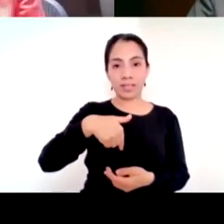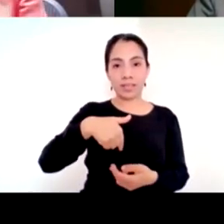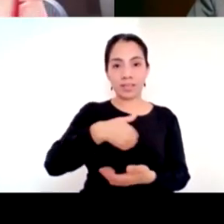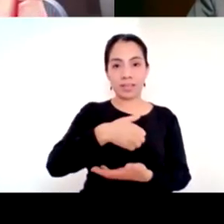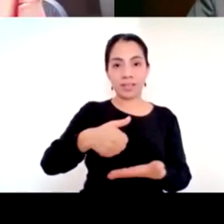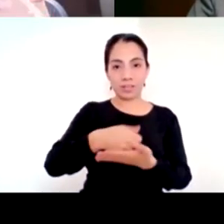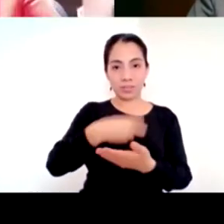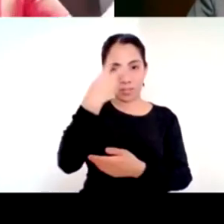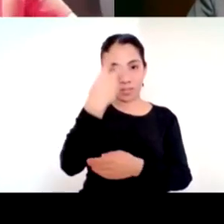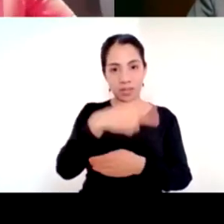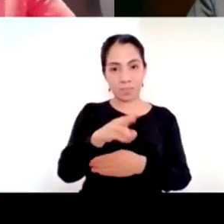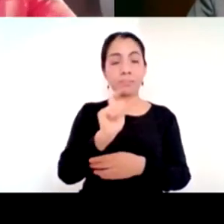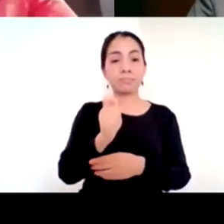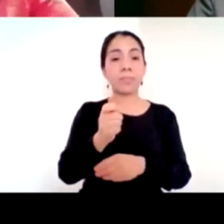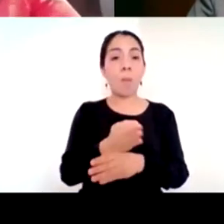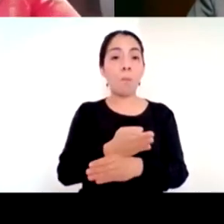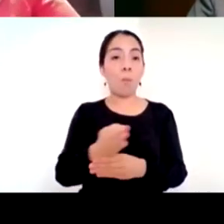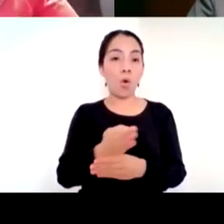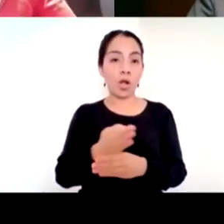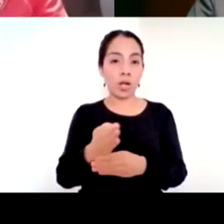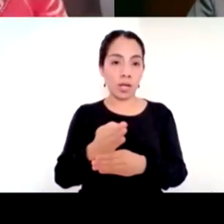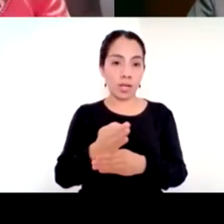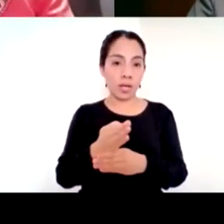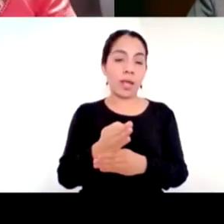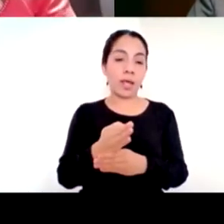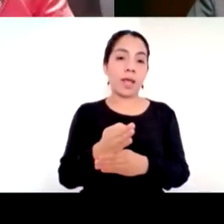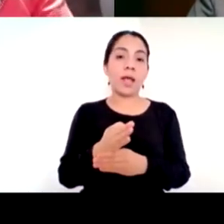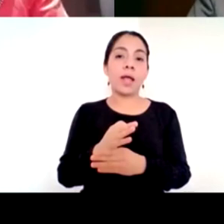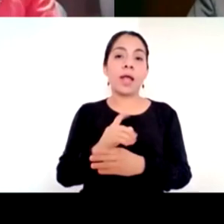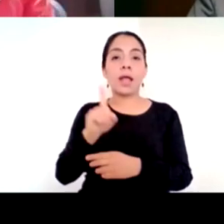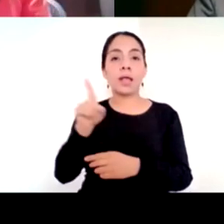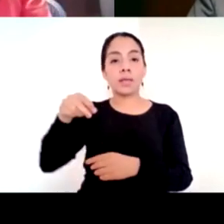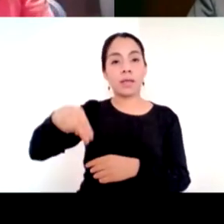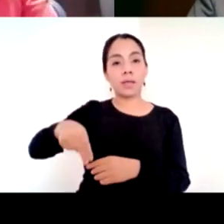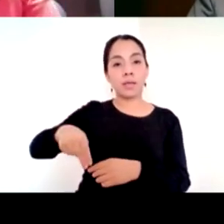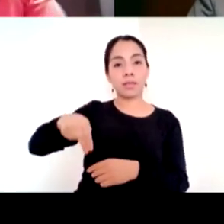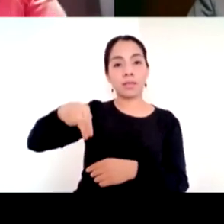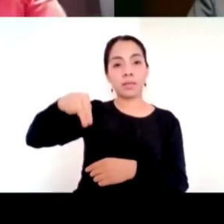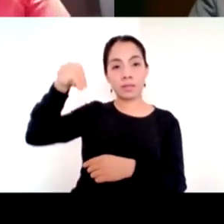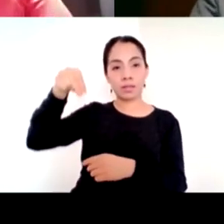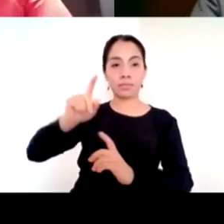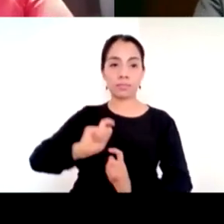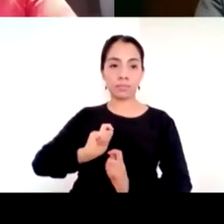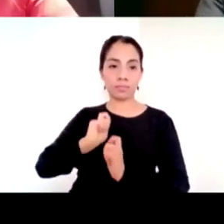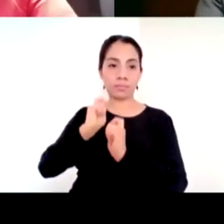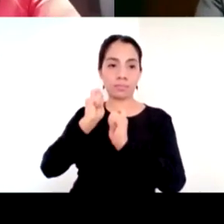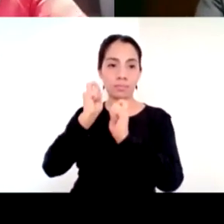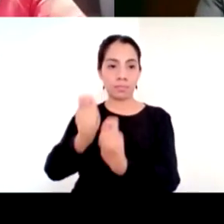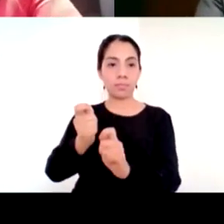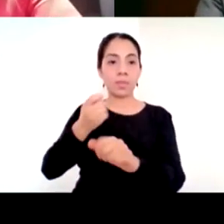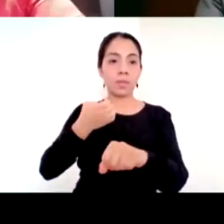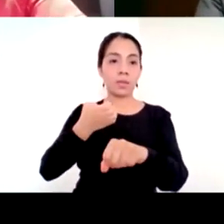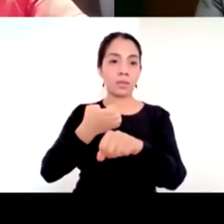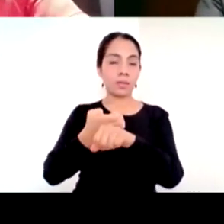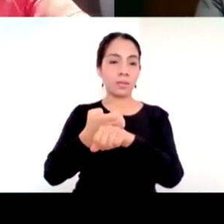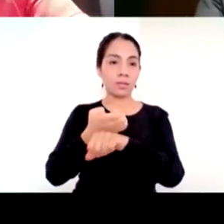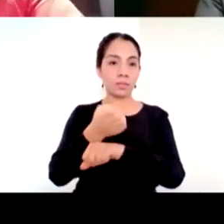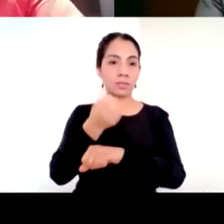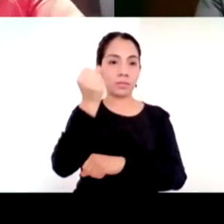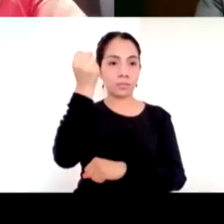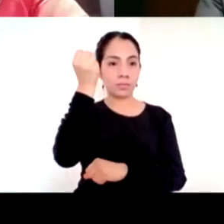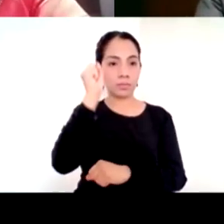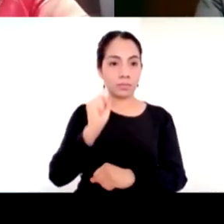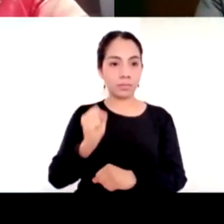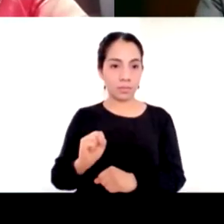morena y si nos vamos hacia el norte donde ya te vamos a pasar la palabra justamente al Estado de Sinaloa con Juan Alfonso